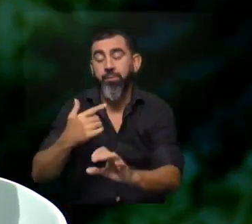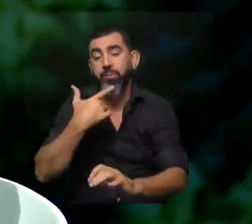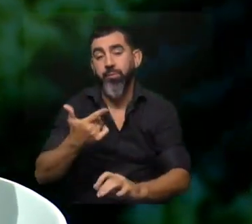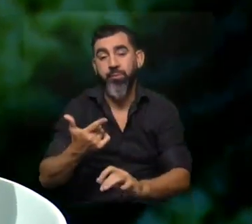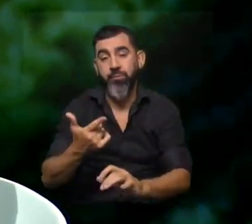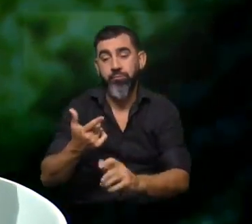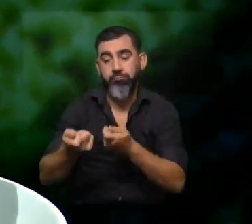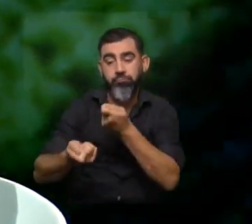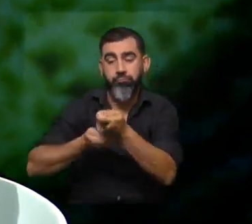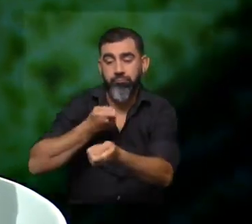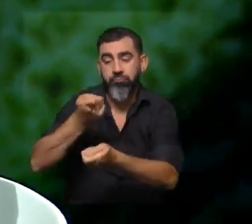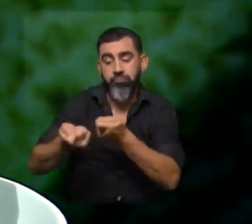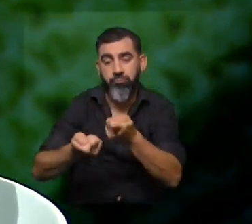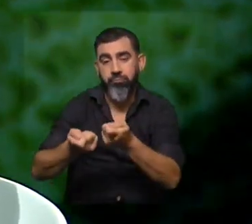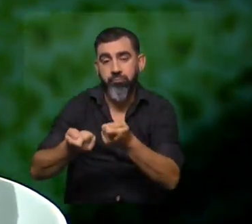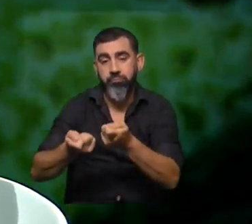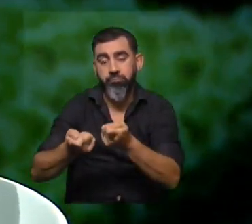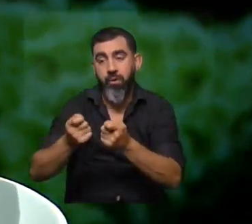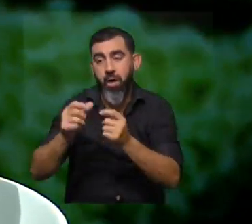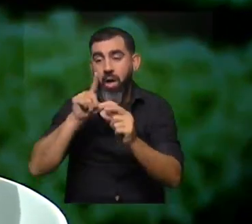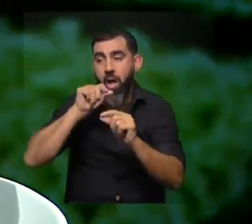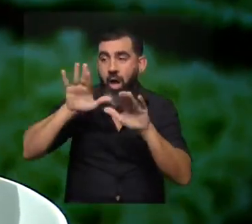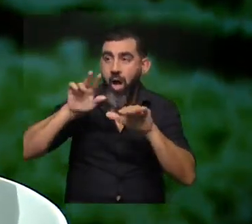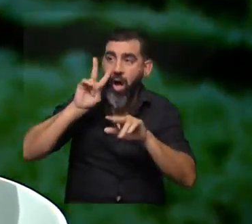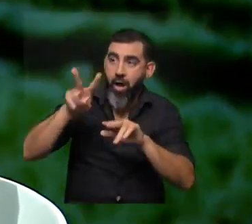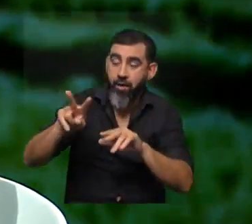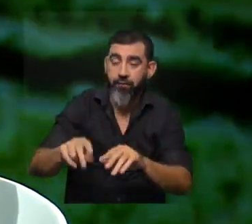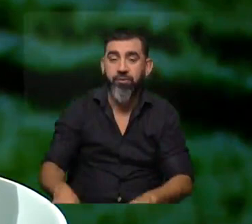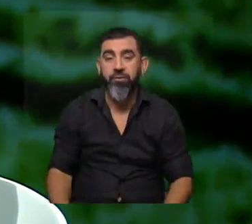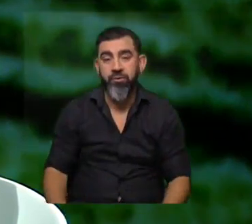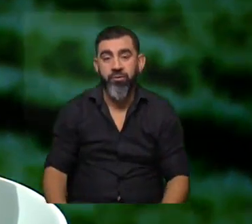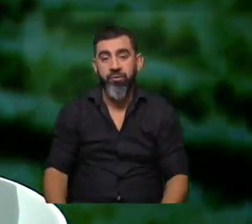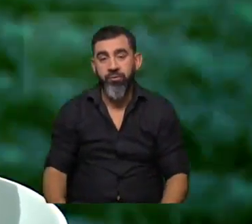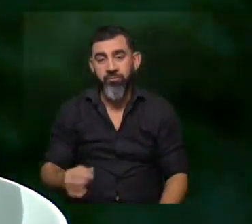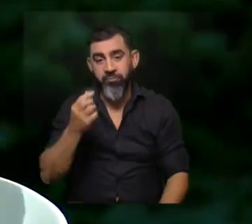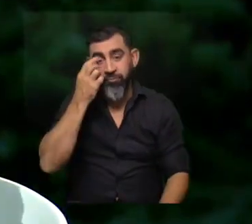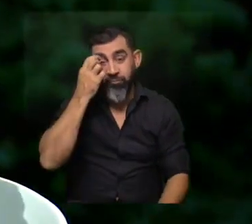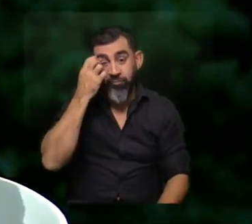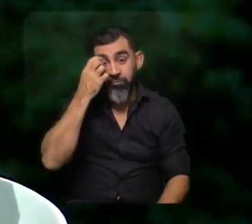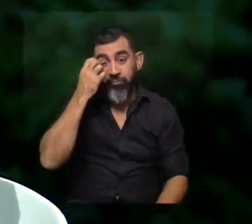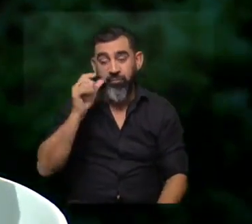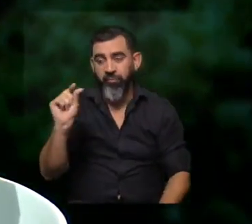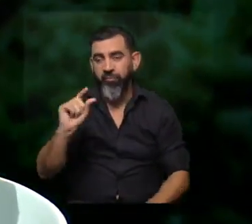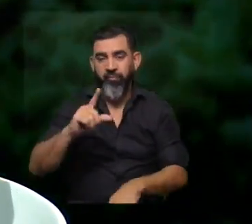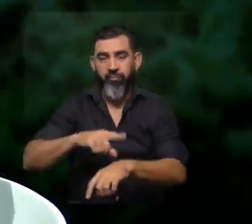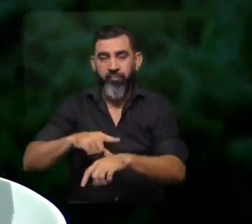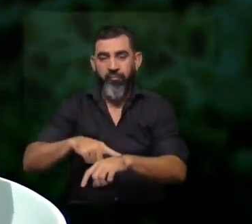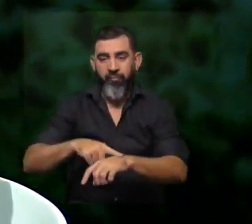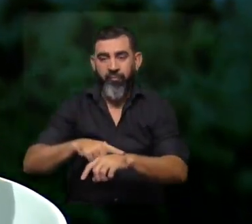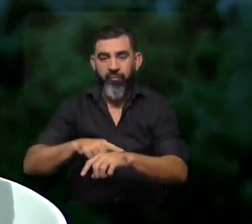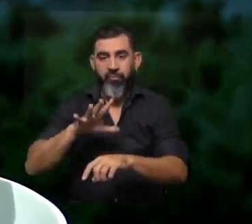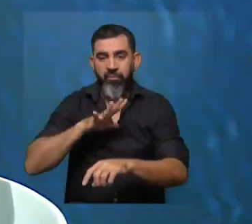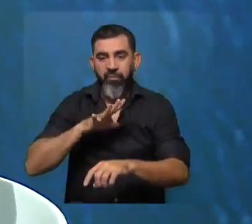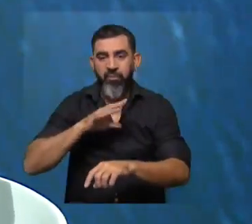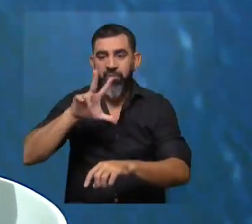hicimos intervenciones en poder hacer avistamientos de aves y ahí encontramos en un rato que se estuvo haciendo ese avistamiento